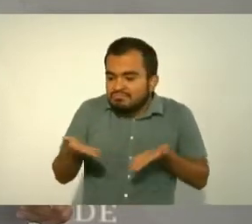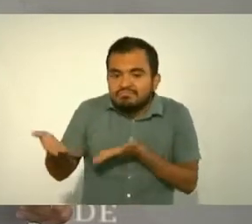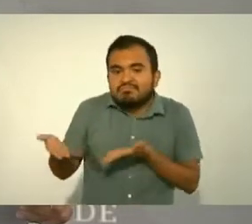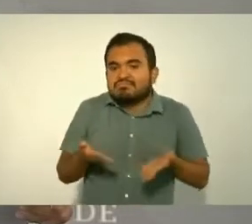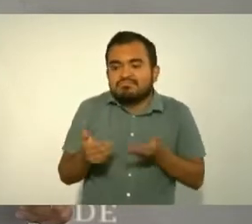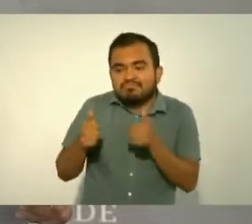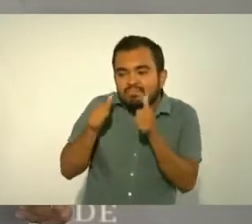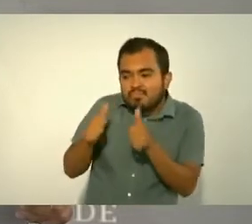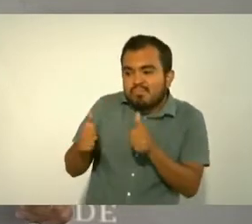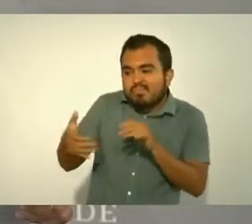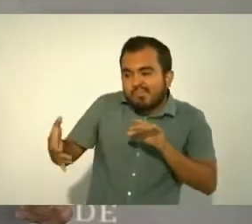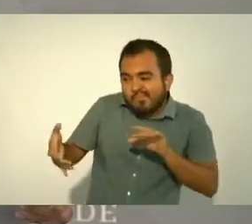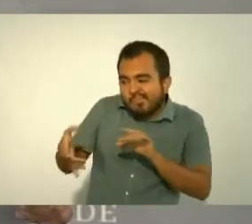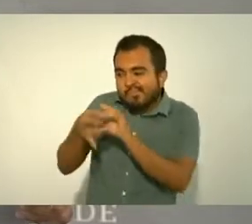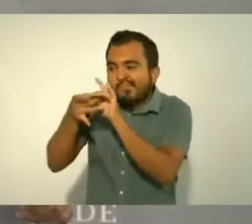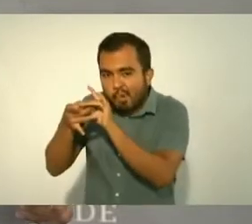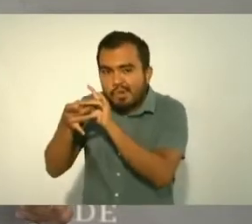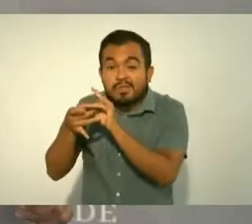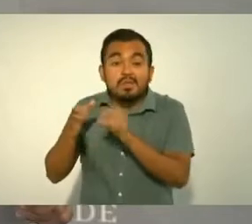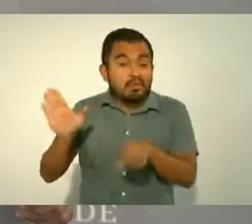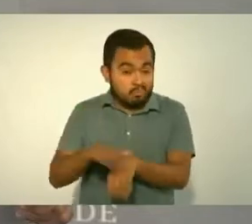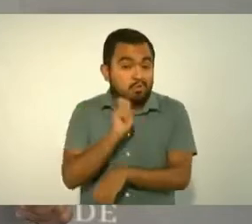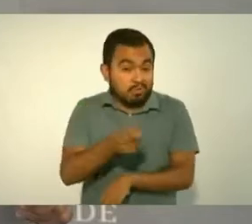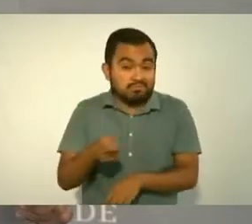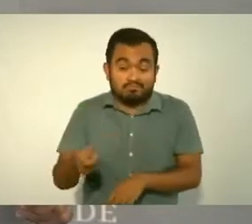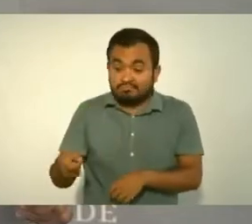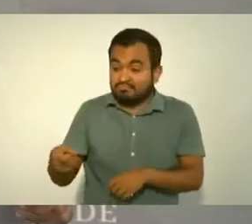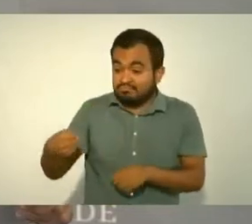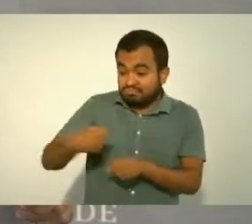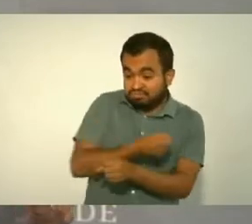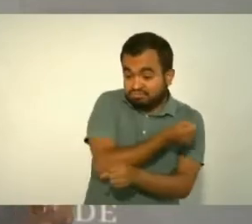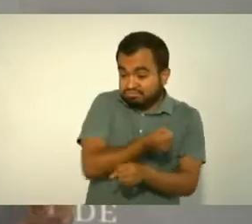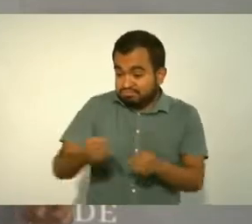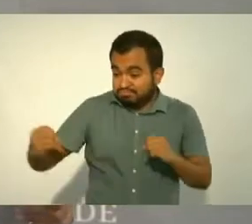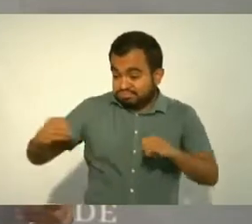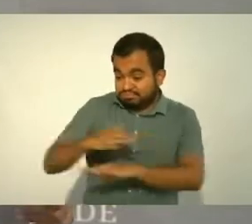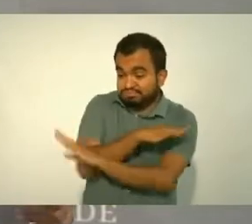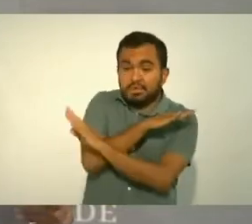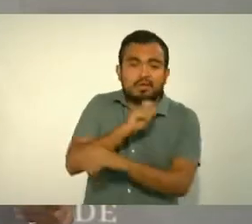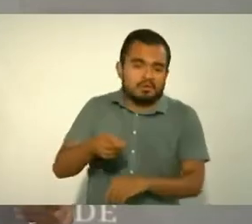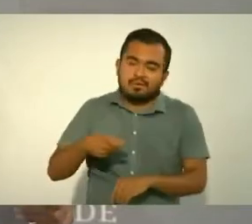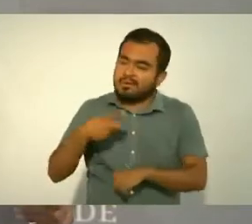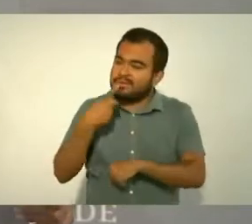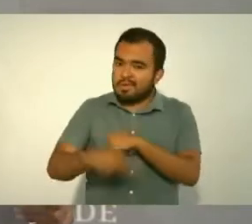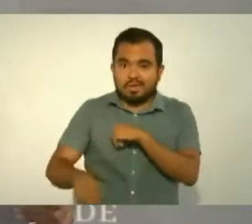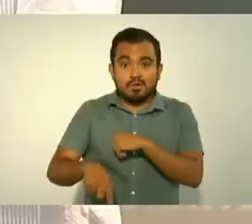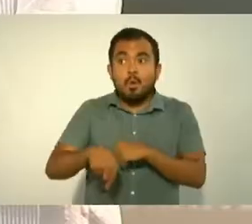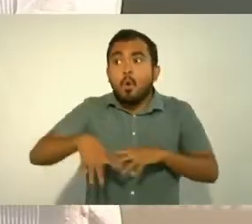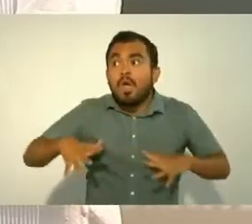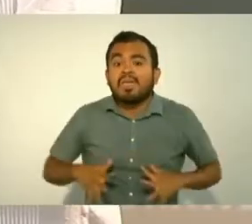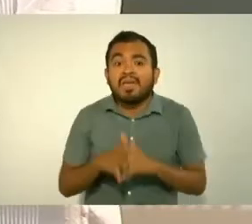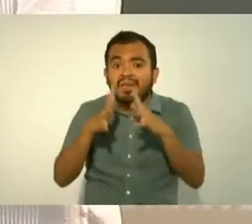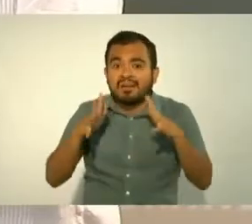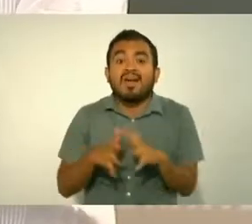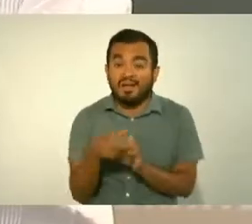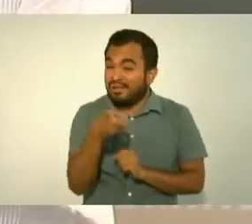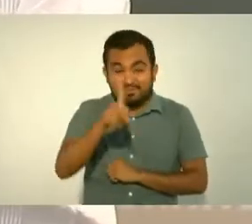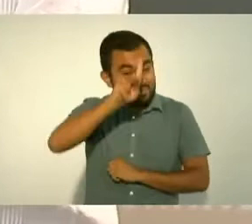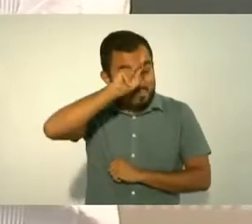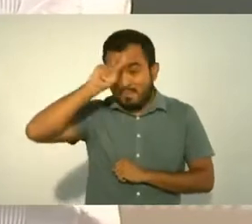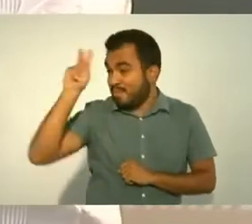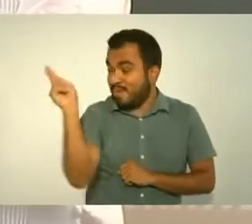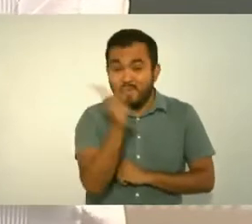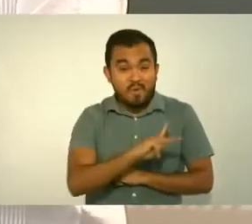hace mucho daño lo peor que puede haber son las guerras porque